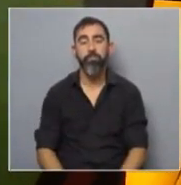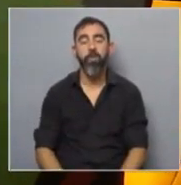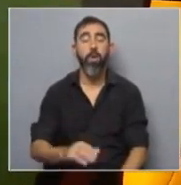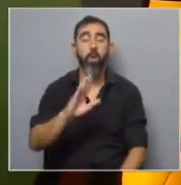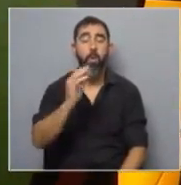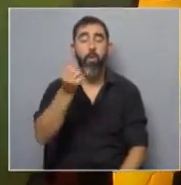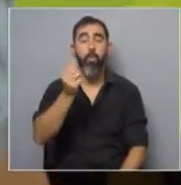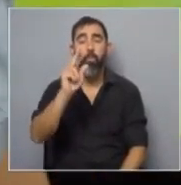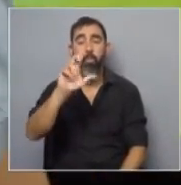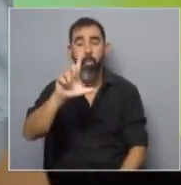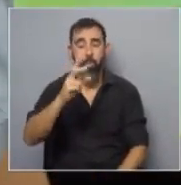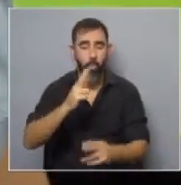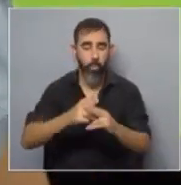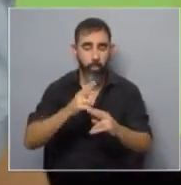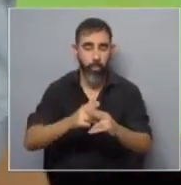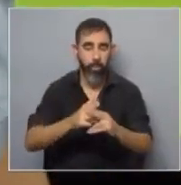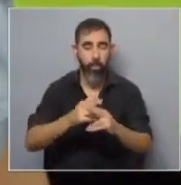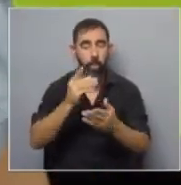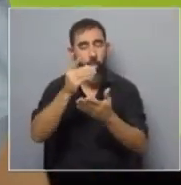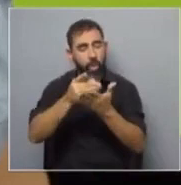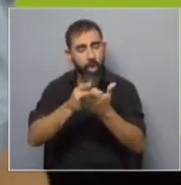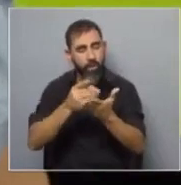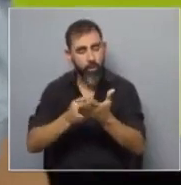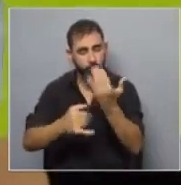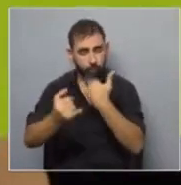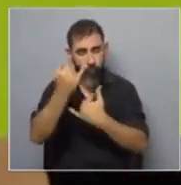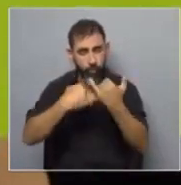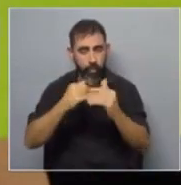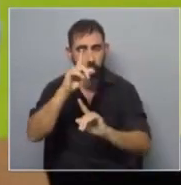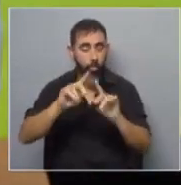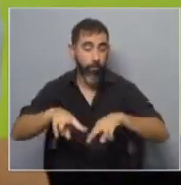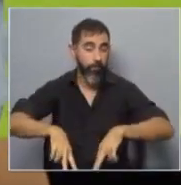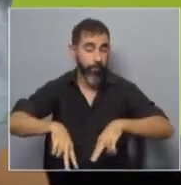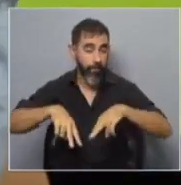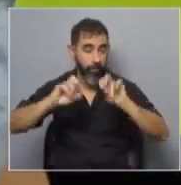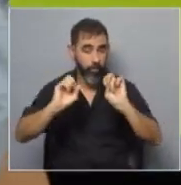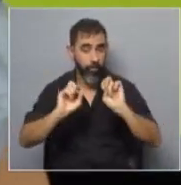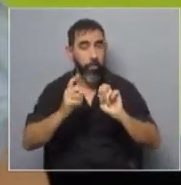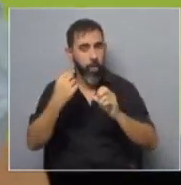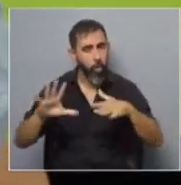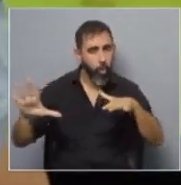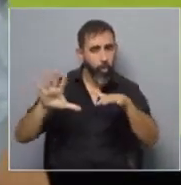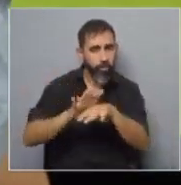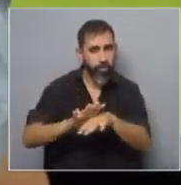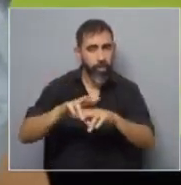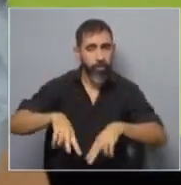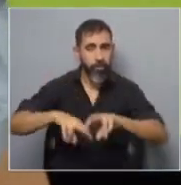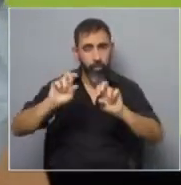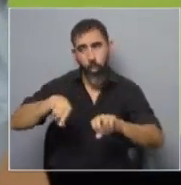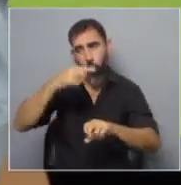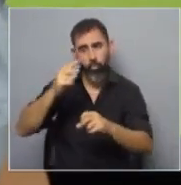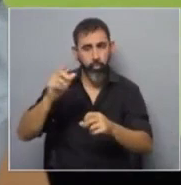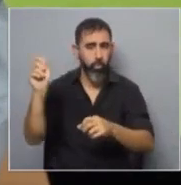Paul, los datos que ustedes están manejando, que son algunos de investigaciones propias, pero que coinciden con estudios de otros